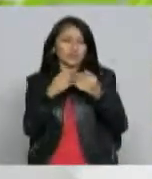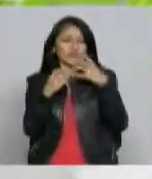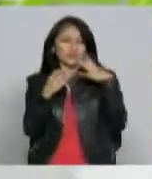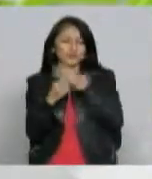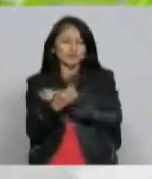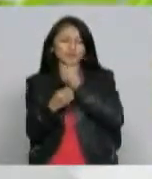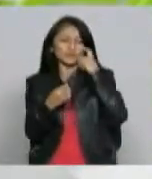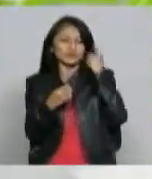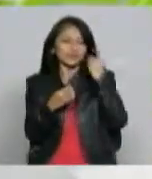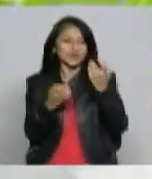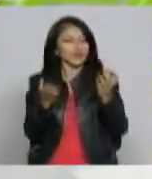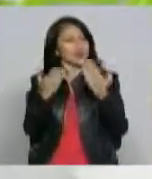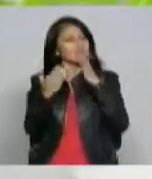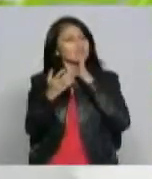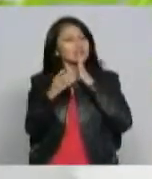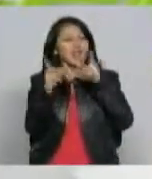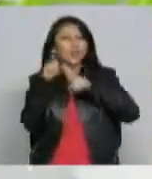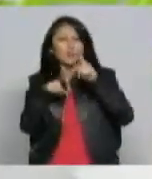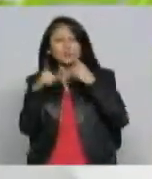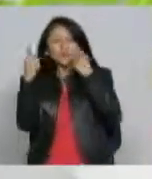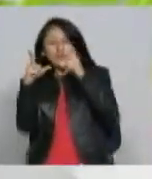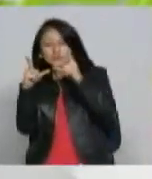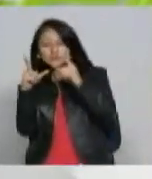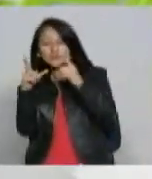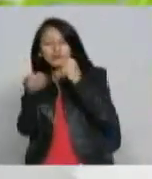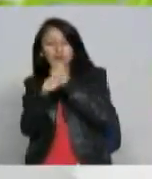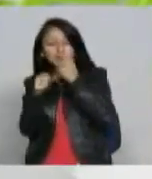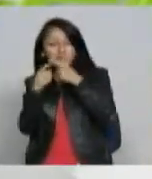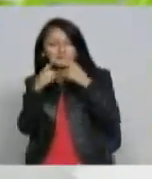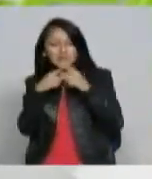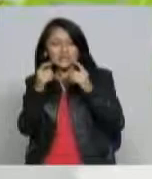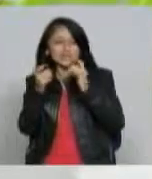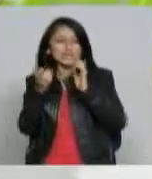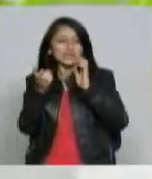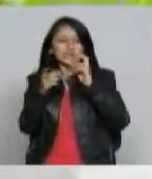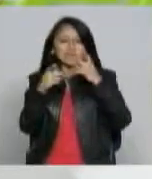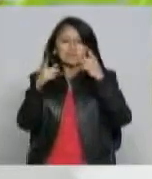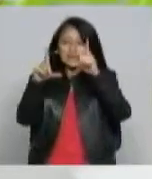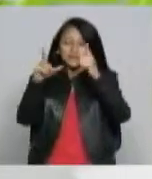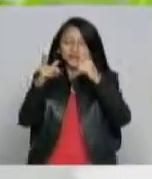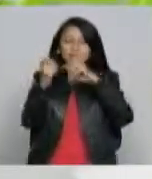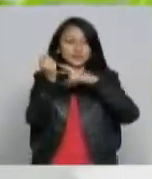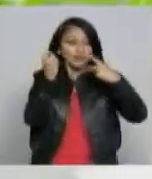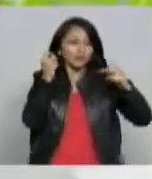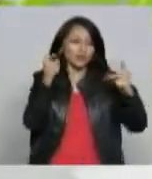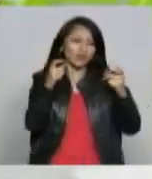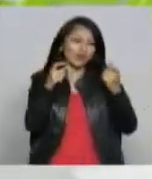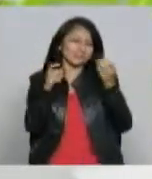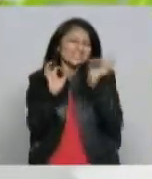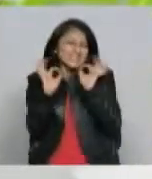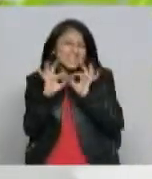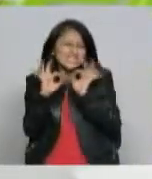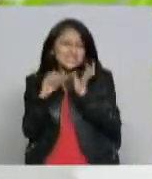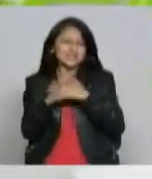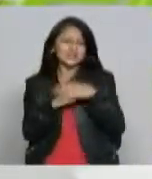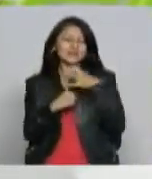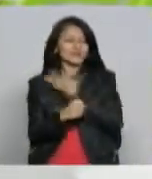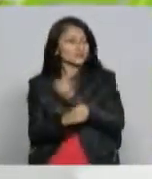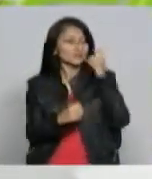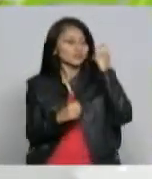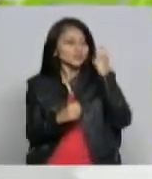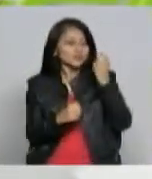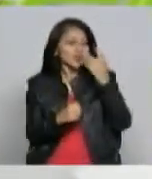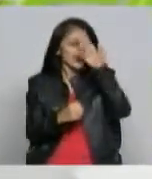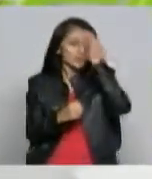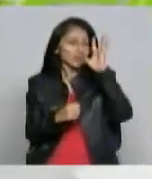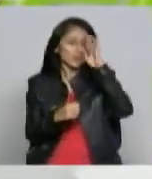digamos con una parte tecnológica muy artesanal cuando invitamos a los periodistas de sala de prensa al canal regional Telecafé no queríamos